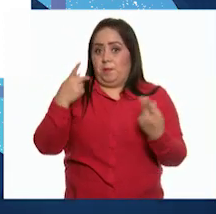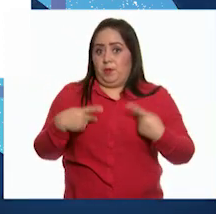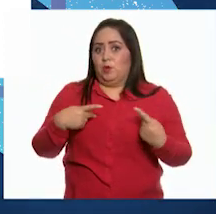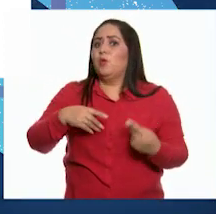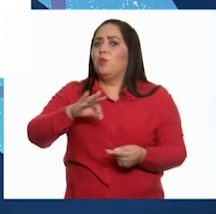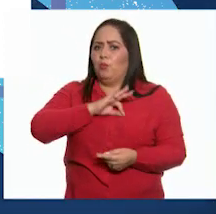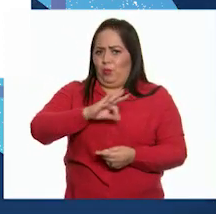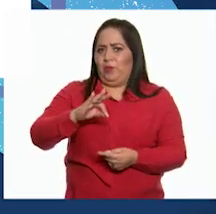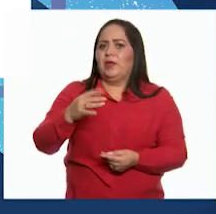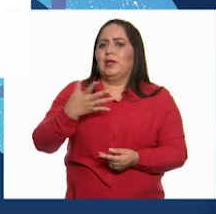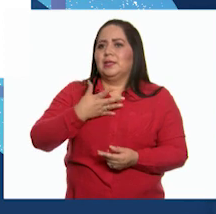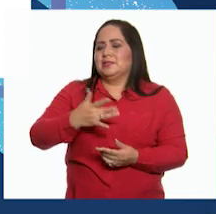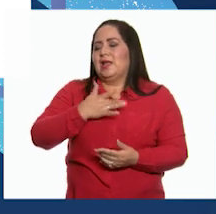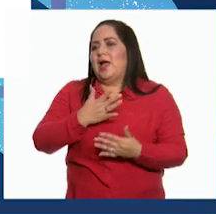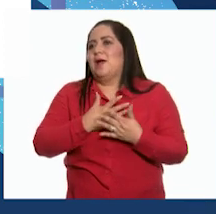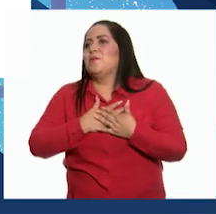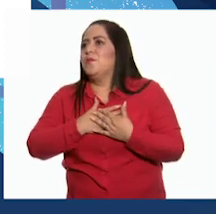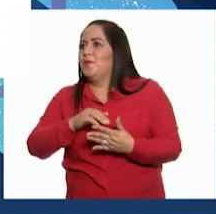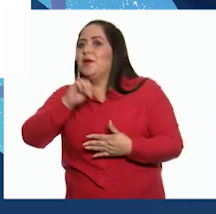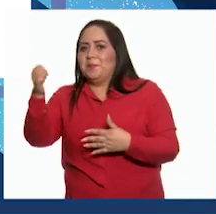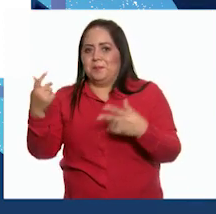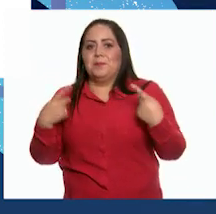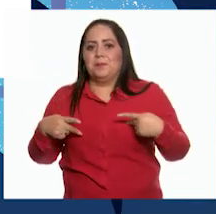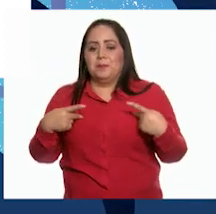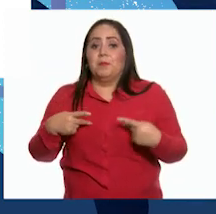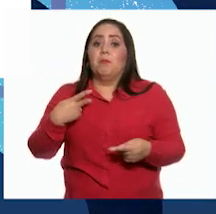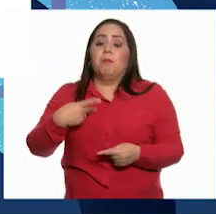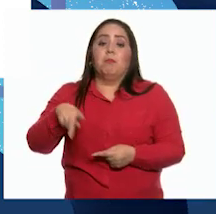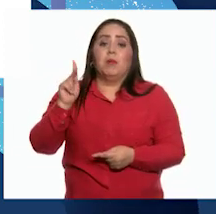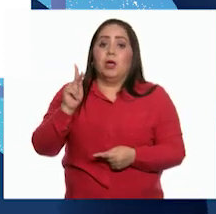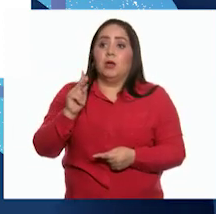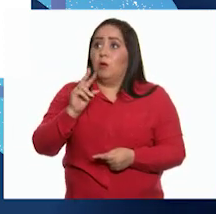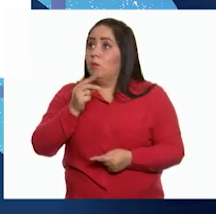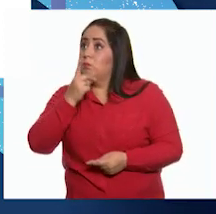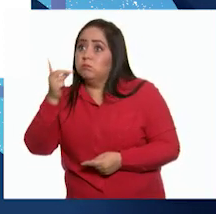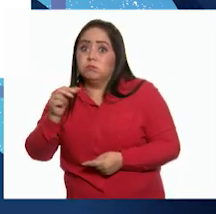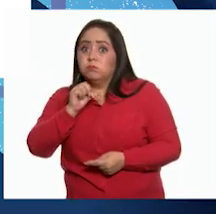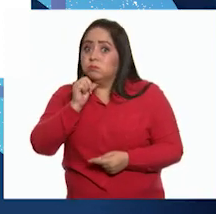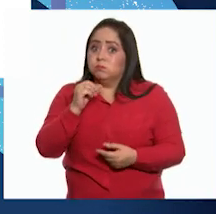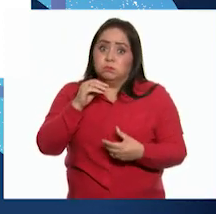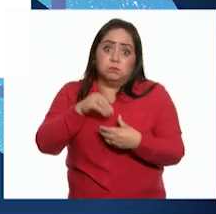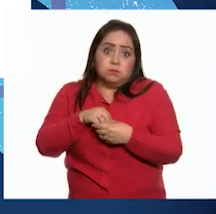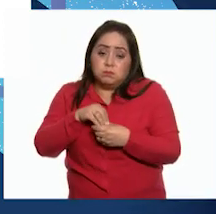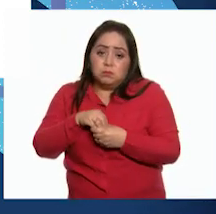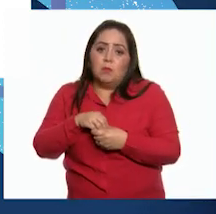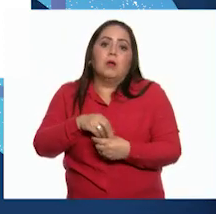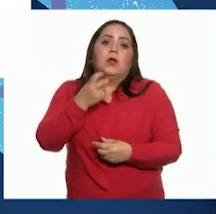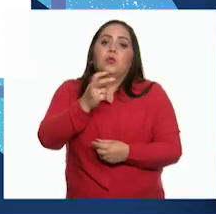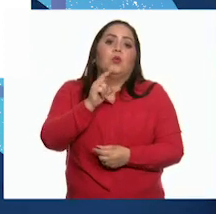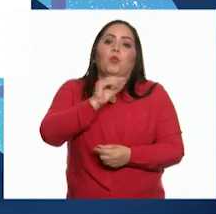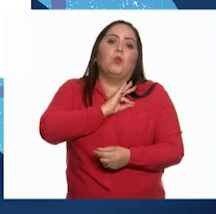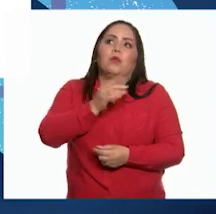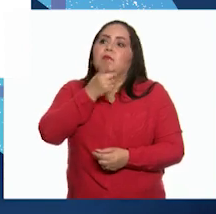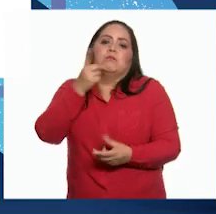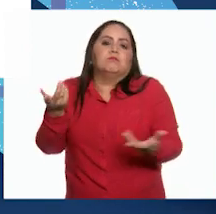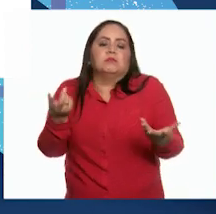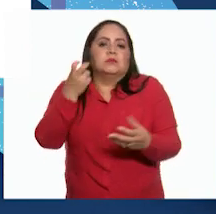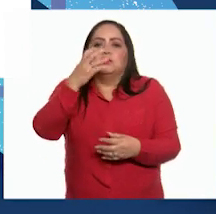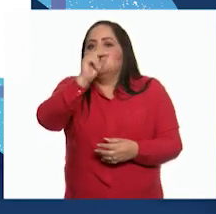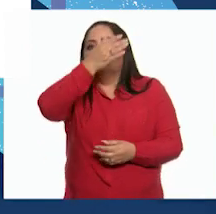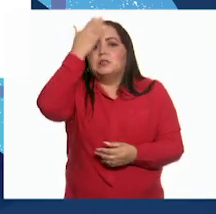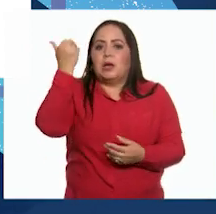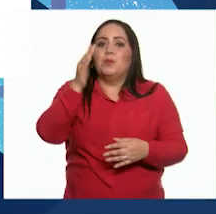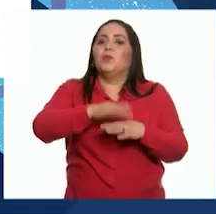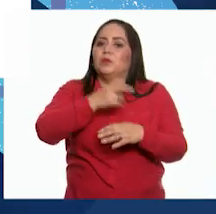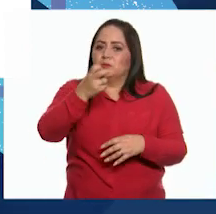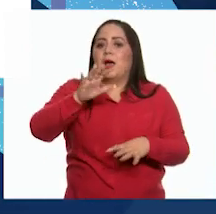puede tener un sentimiento de amor Hacia otra persona Pero si no se lo dices O demuestras Pues nunca podrás saberlo Así también